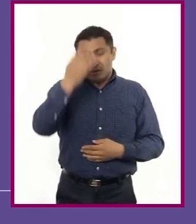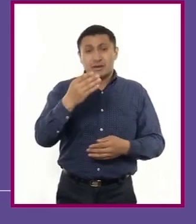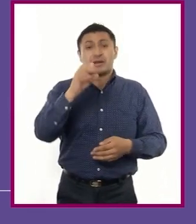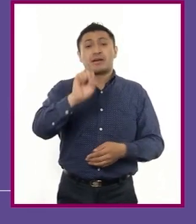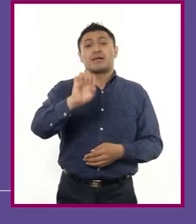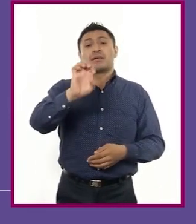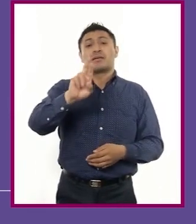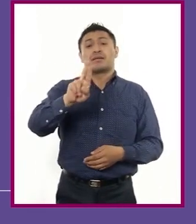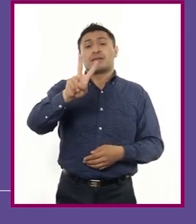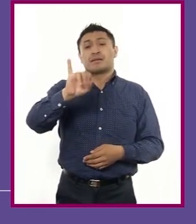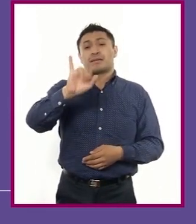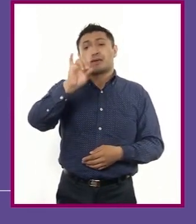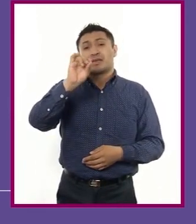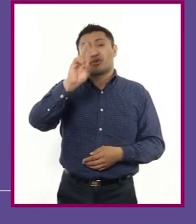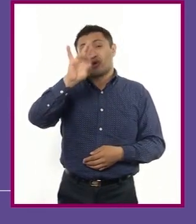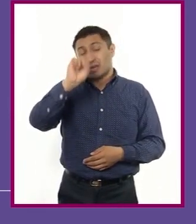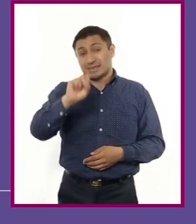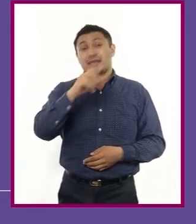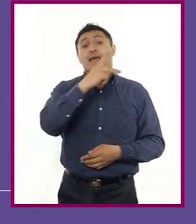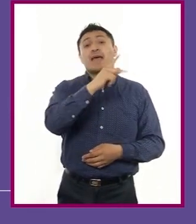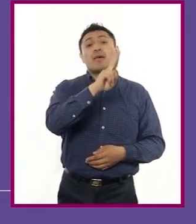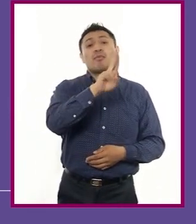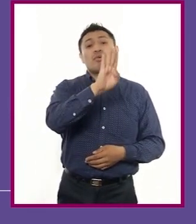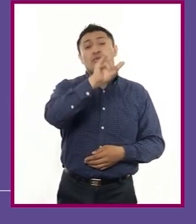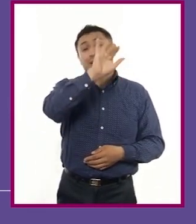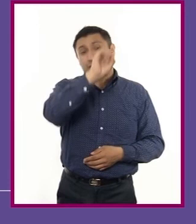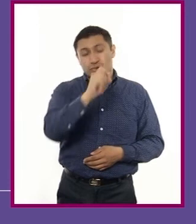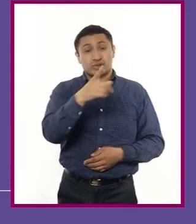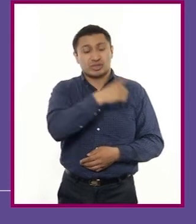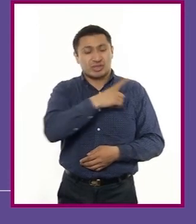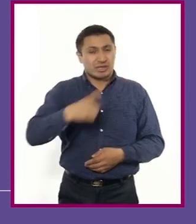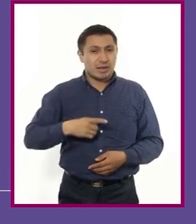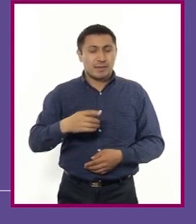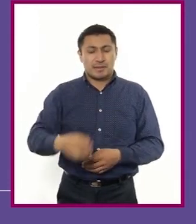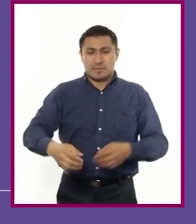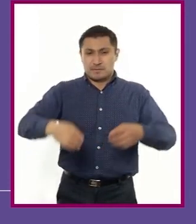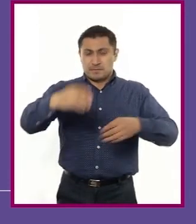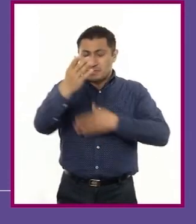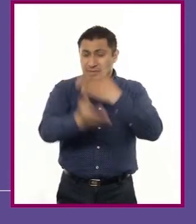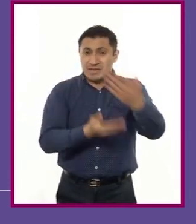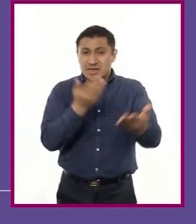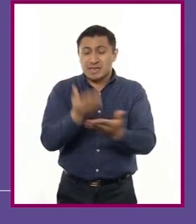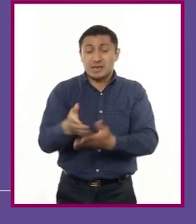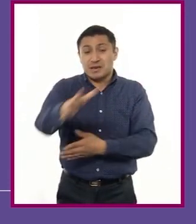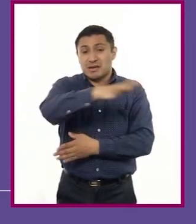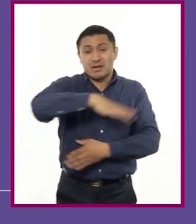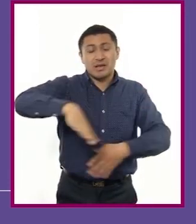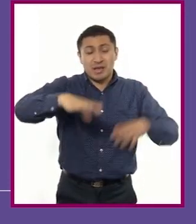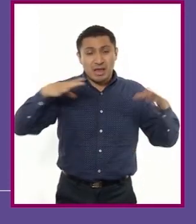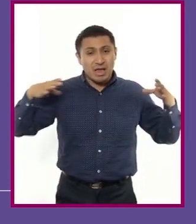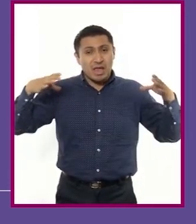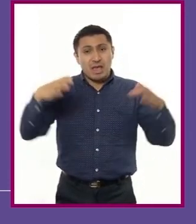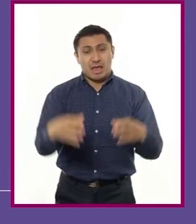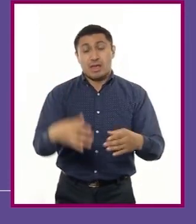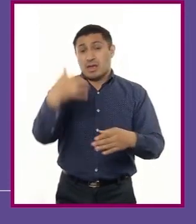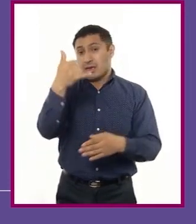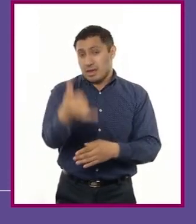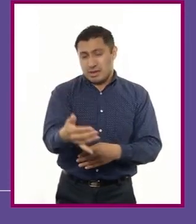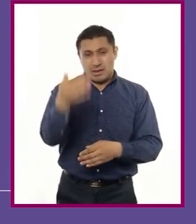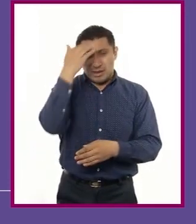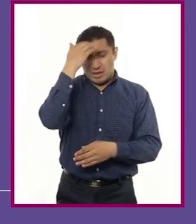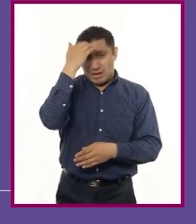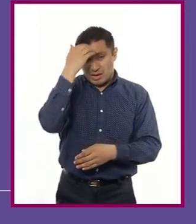servidores públicos, quienes deben tener una vocación de servicio hacia la comunidad y conocimientos que les